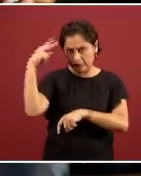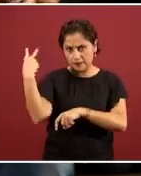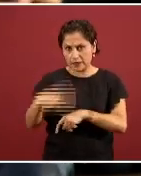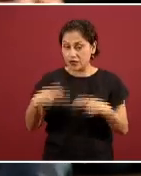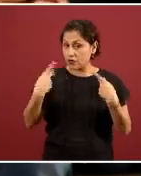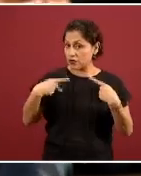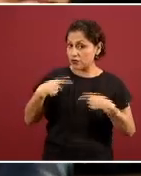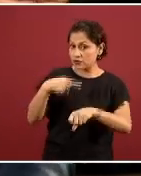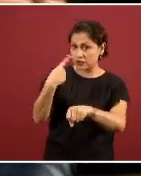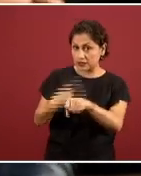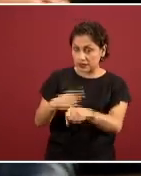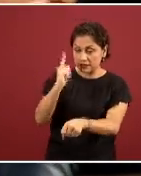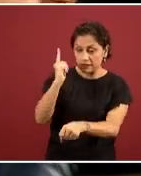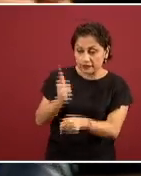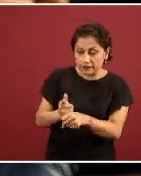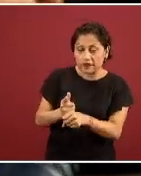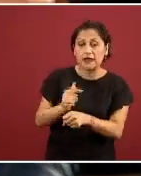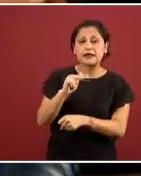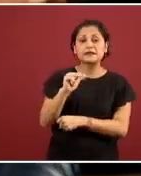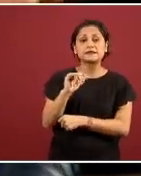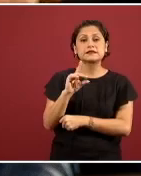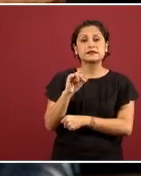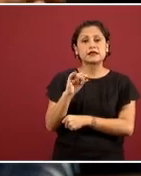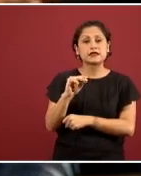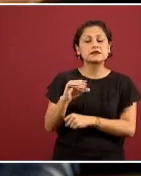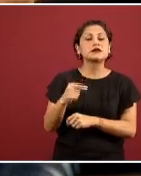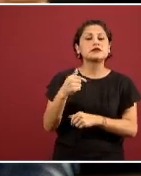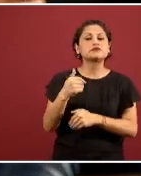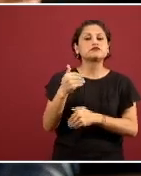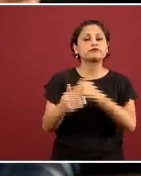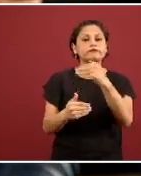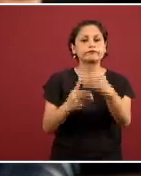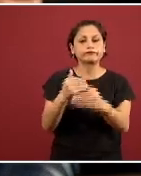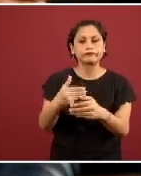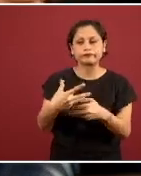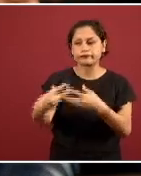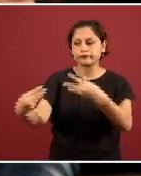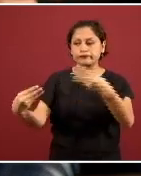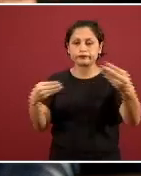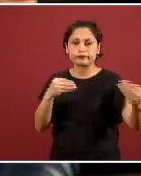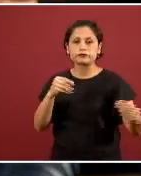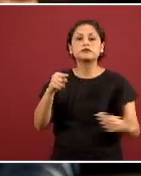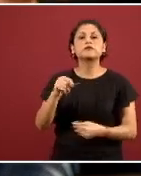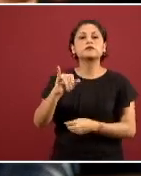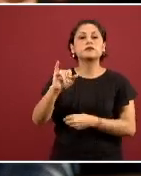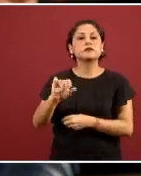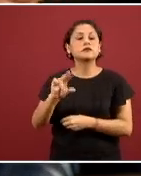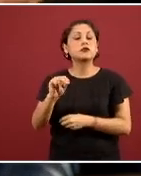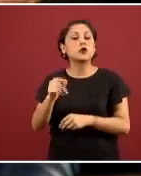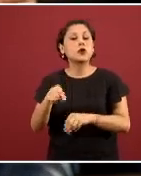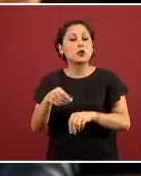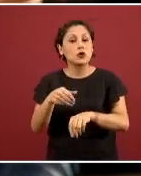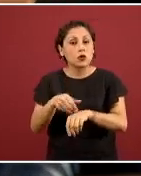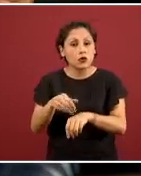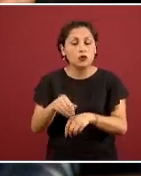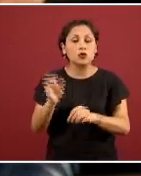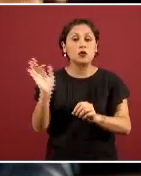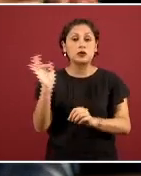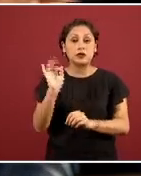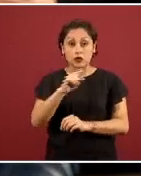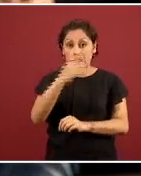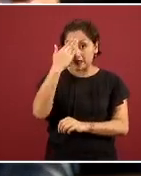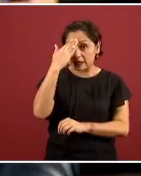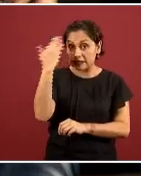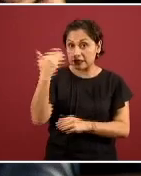de incidencia, cuál es la tasa de ataque secundario que se ha detectado, en qué momento, si es así, se podrían hacer tamizajes serológicos